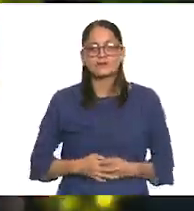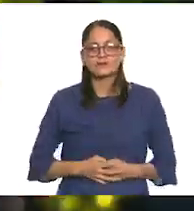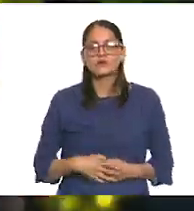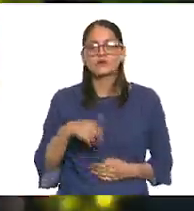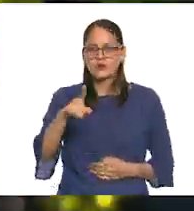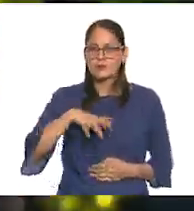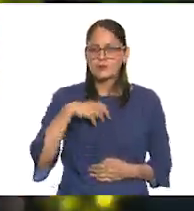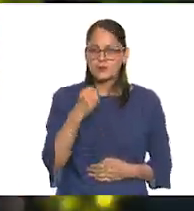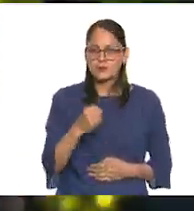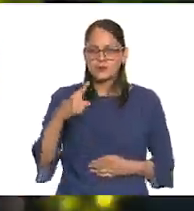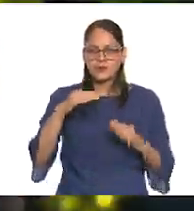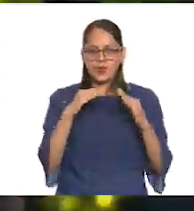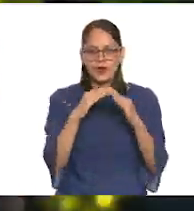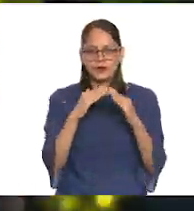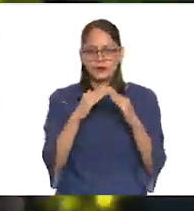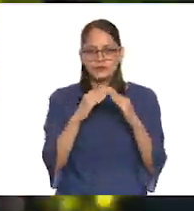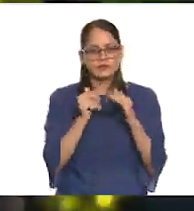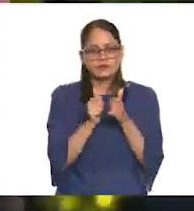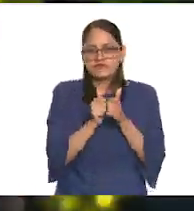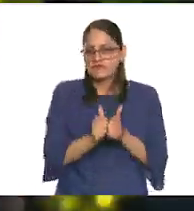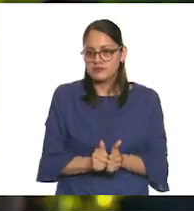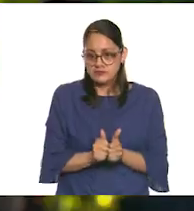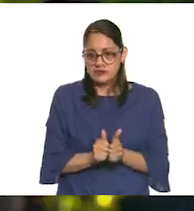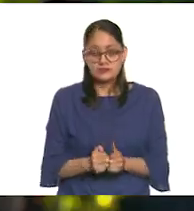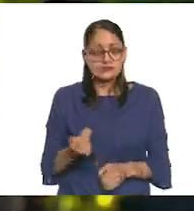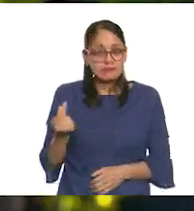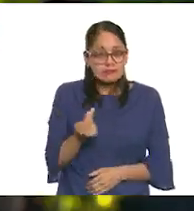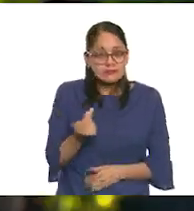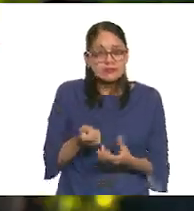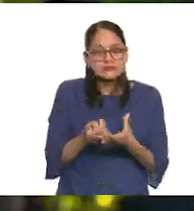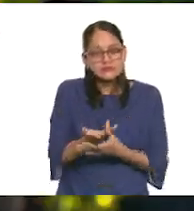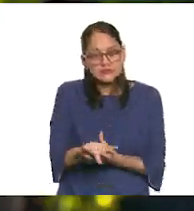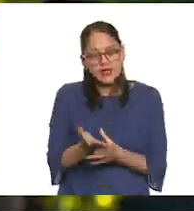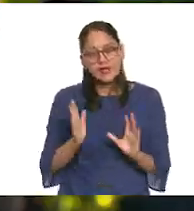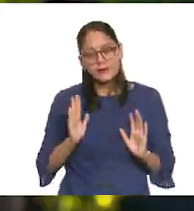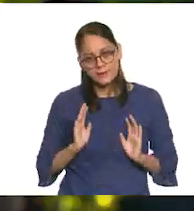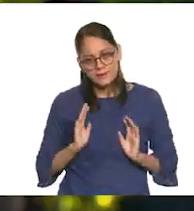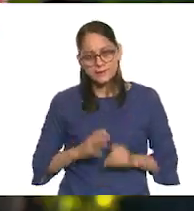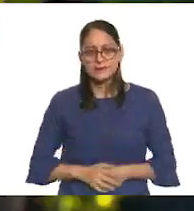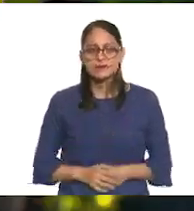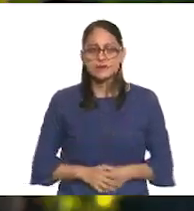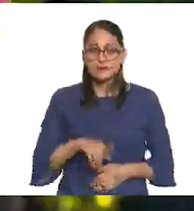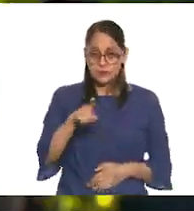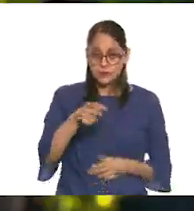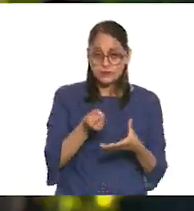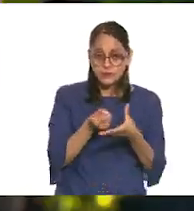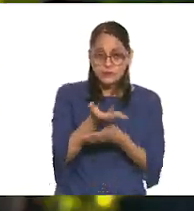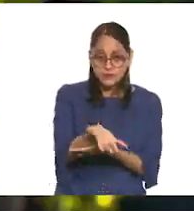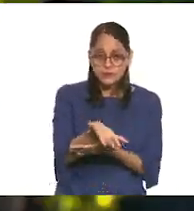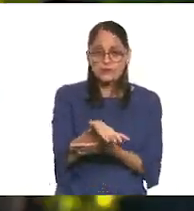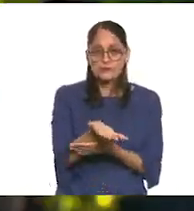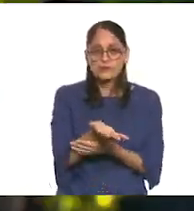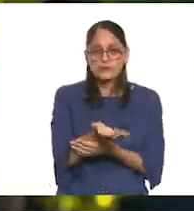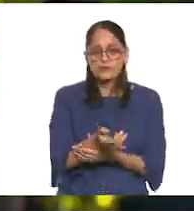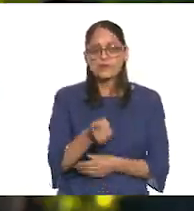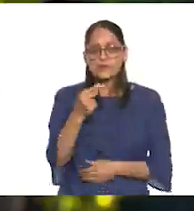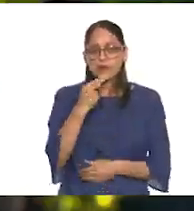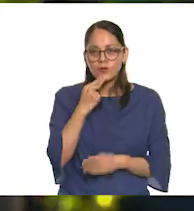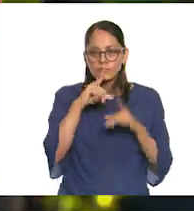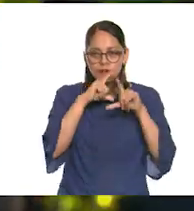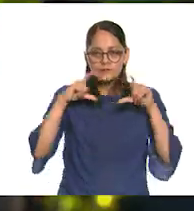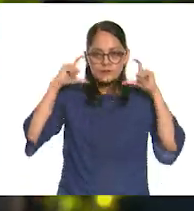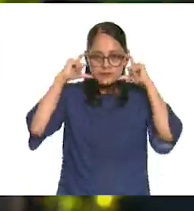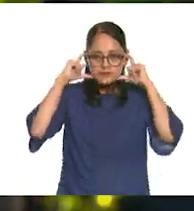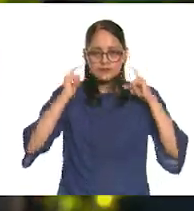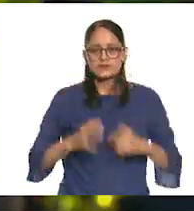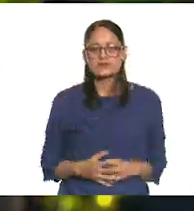Trata de no salir de casa a menos que sea muy necesario. Si lo haces, utiliza